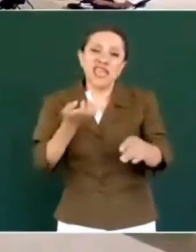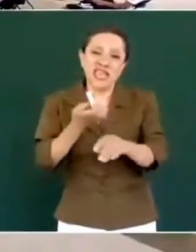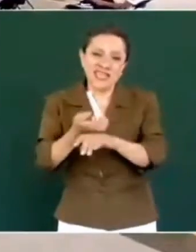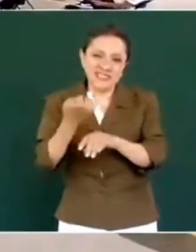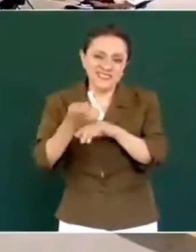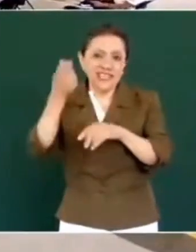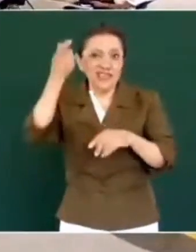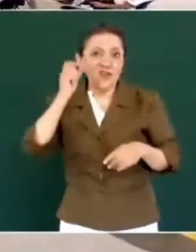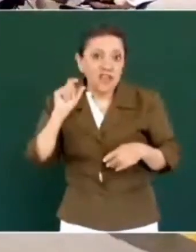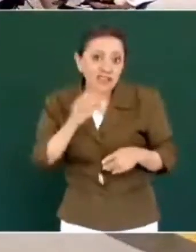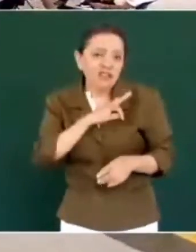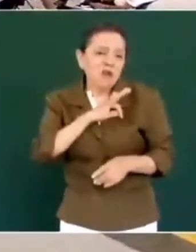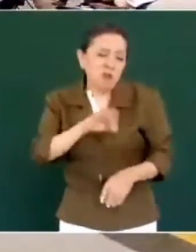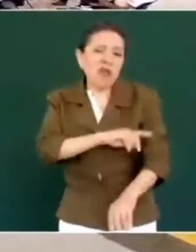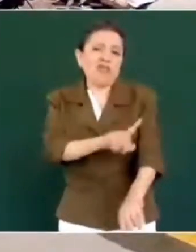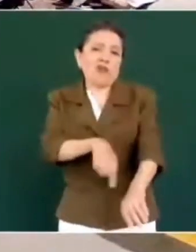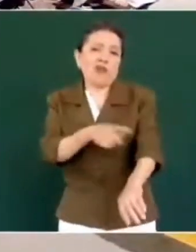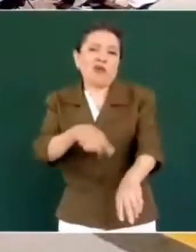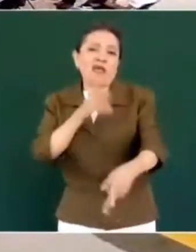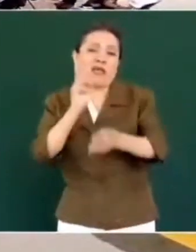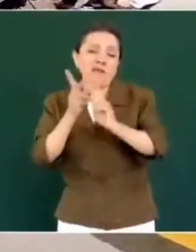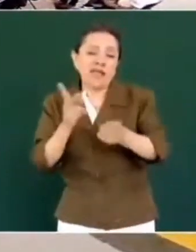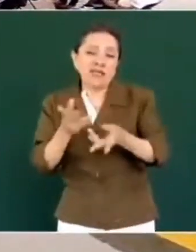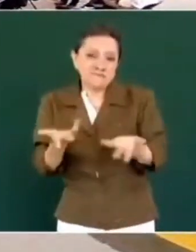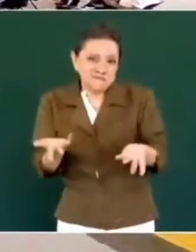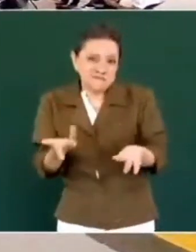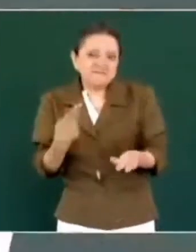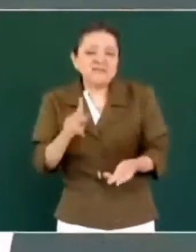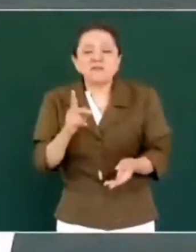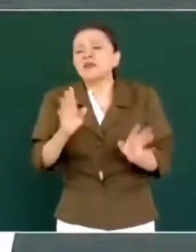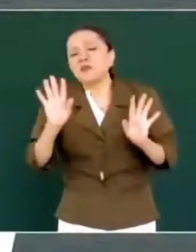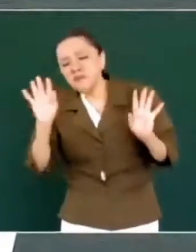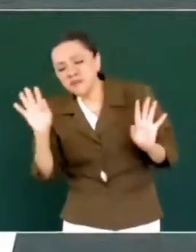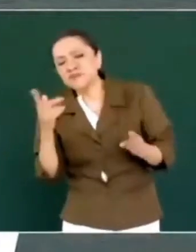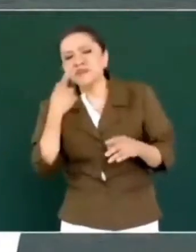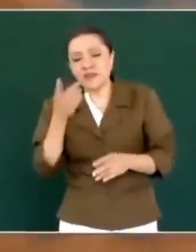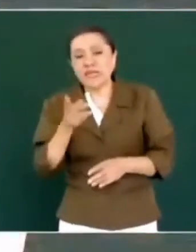cosas. También de Guerrero. ¿Quién más?